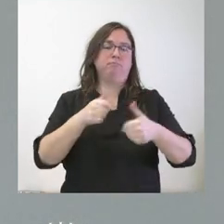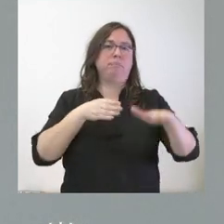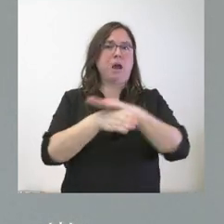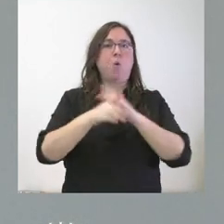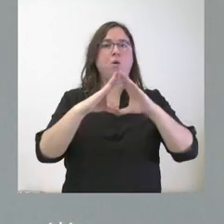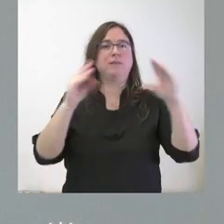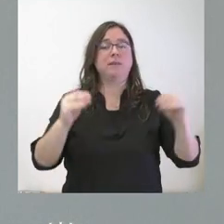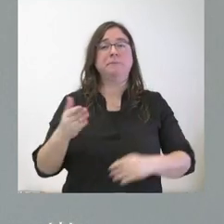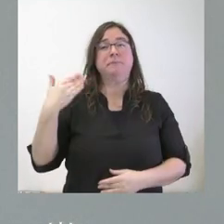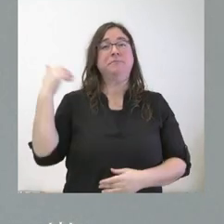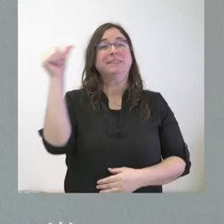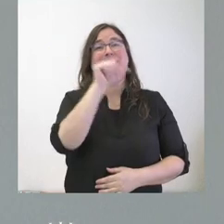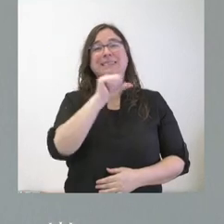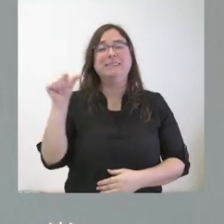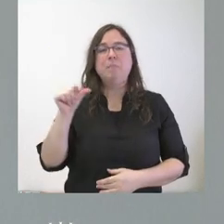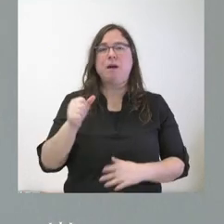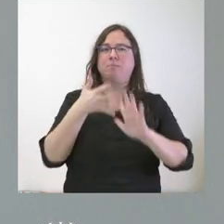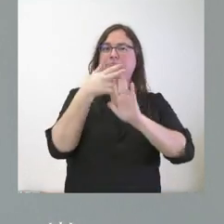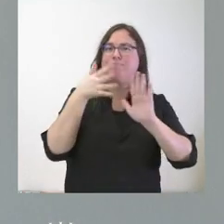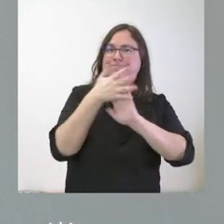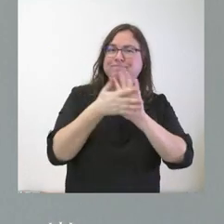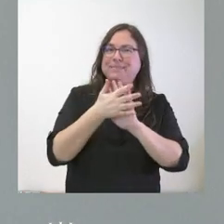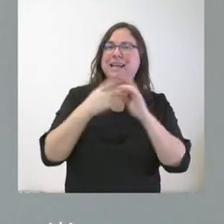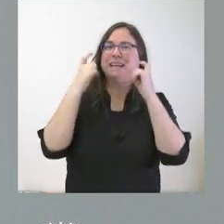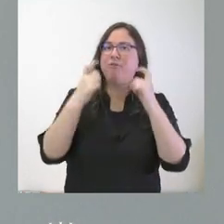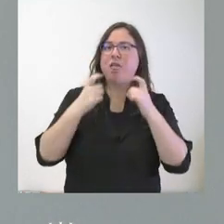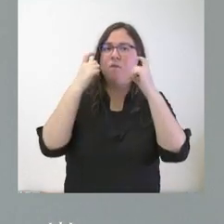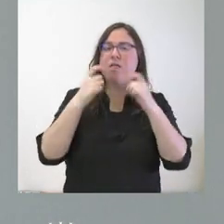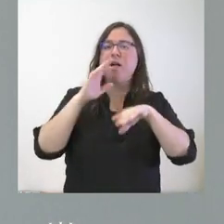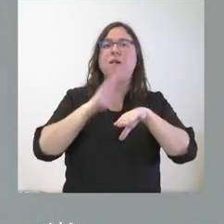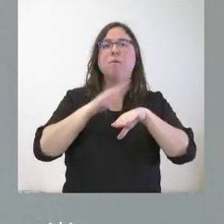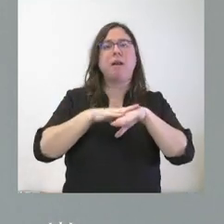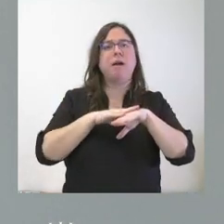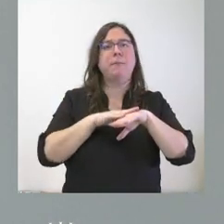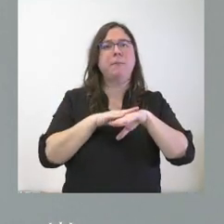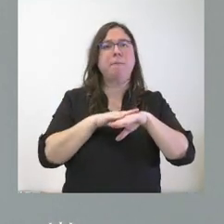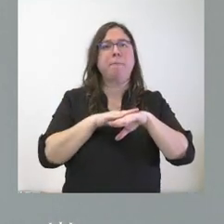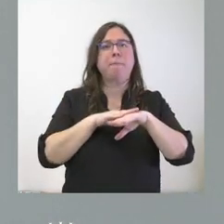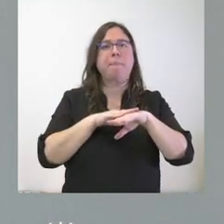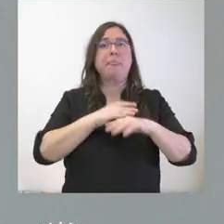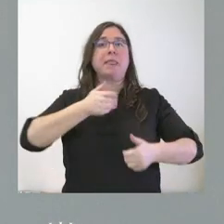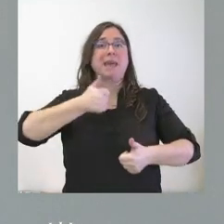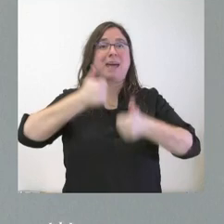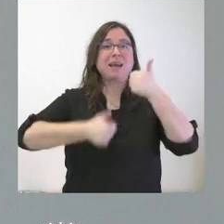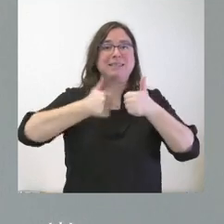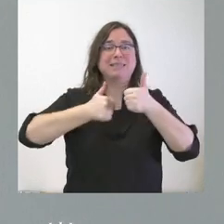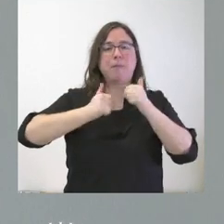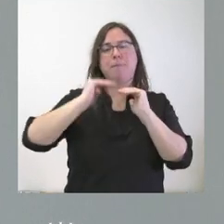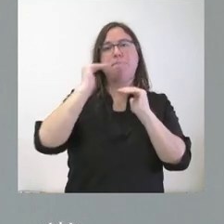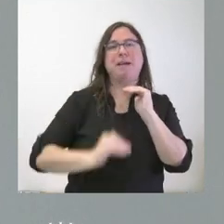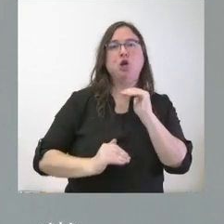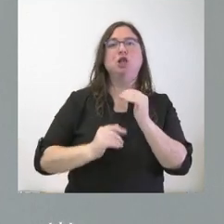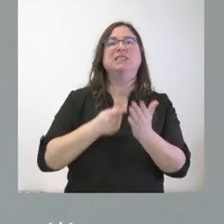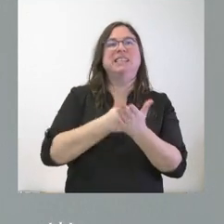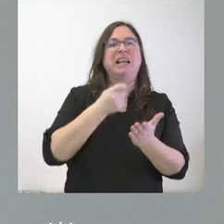pasada comentábamos en Castilla el esfuerzo que hacíamos para rebajar sustancialmente la tasa del examen de la EBAU. Hacíamos ese